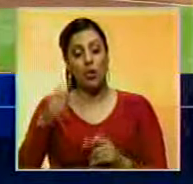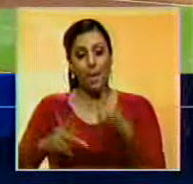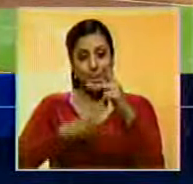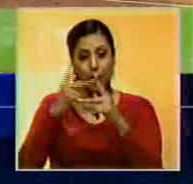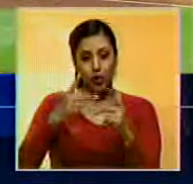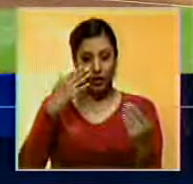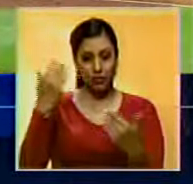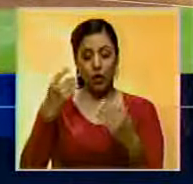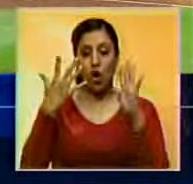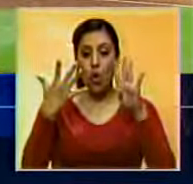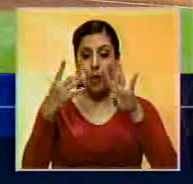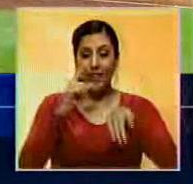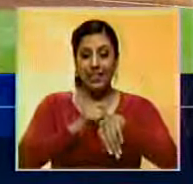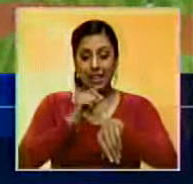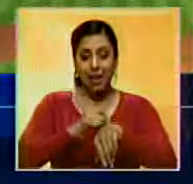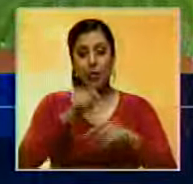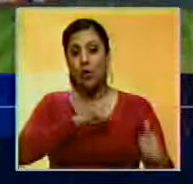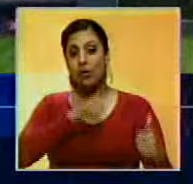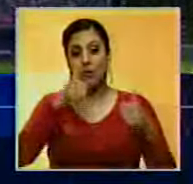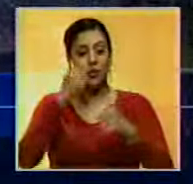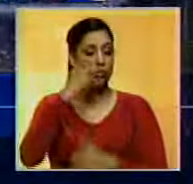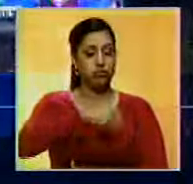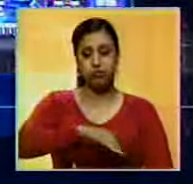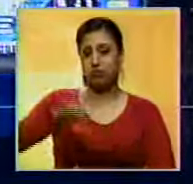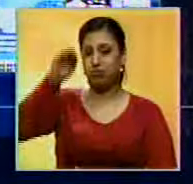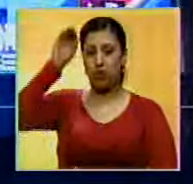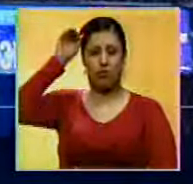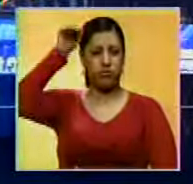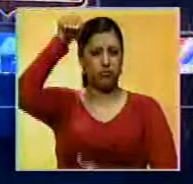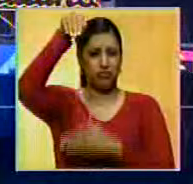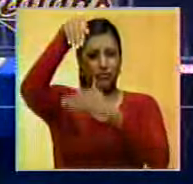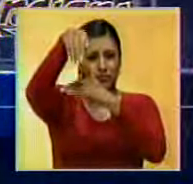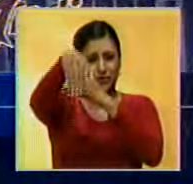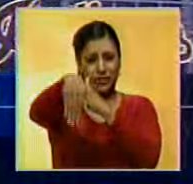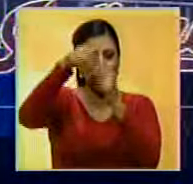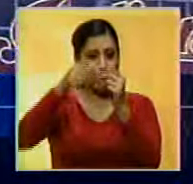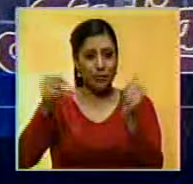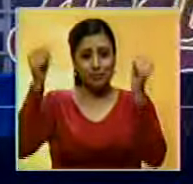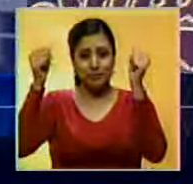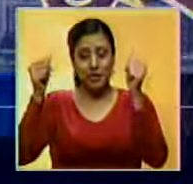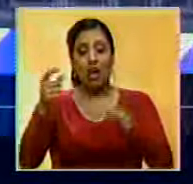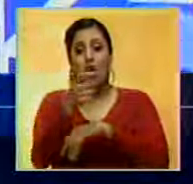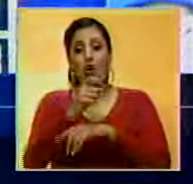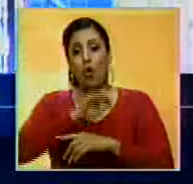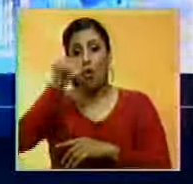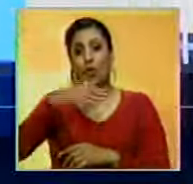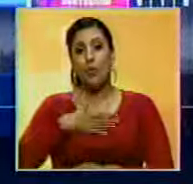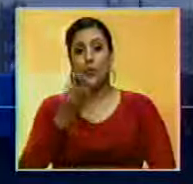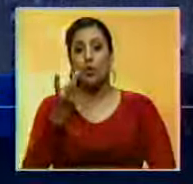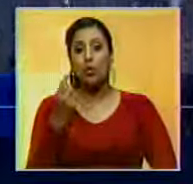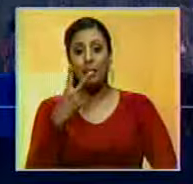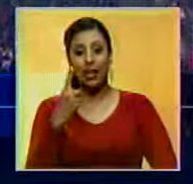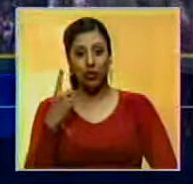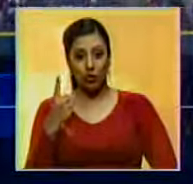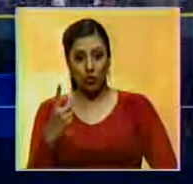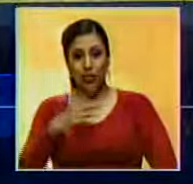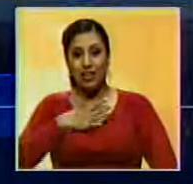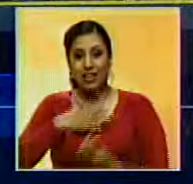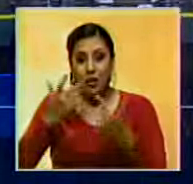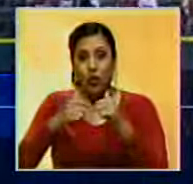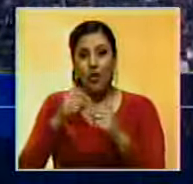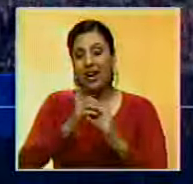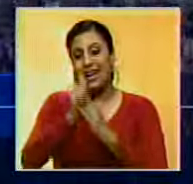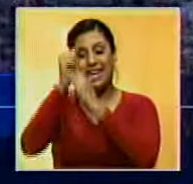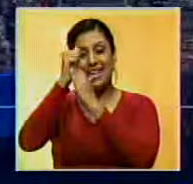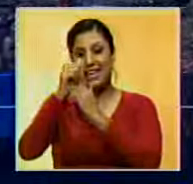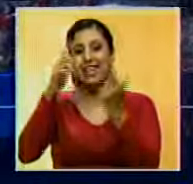Progressive Field, noveno índice y Salvador Pérez que la desaparece por el jardín izquierdo. Con ron 21 de la campaña para el carabobeño que intentó liderar